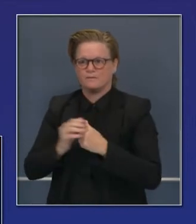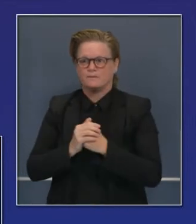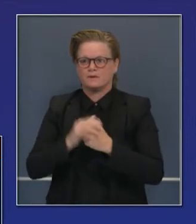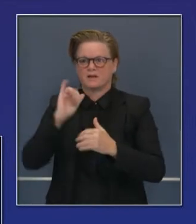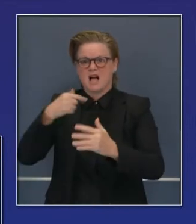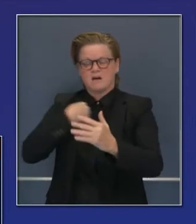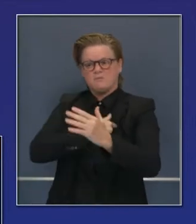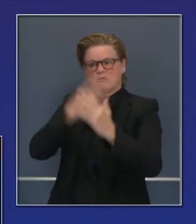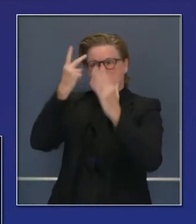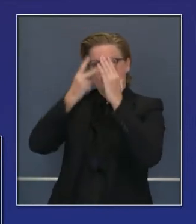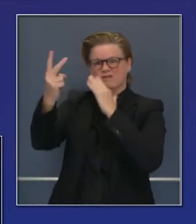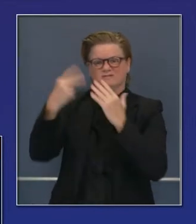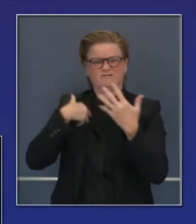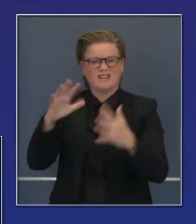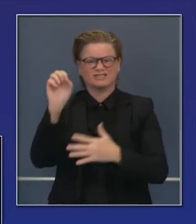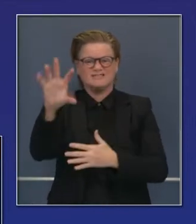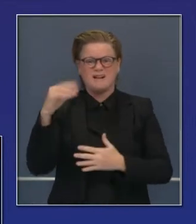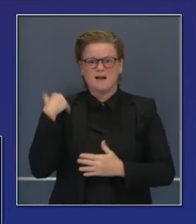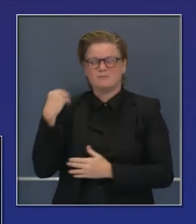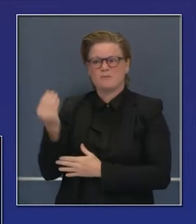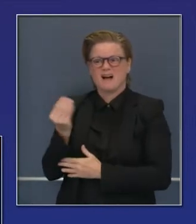las proyecciones que tenemos?